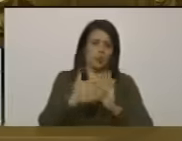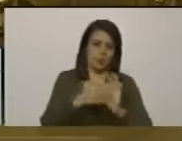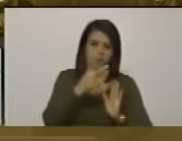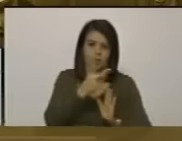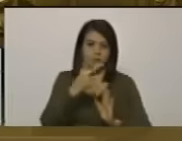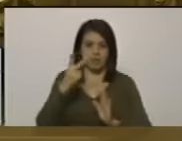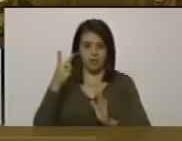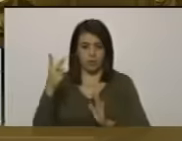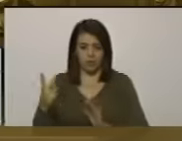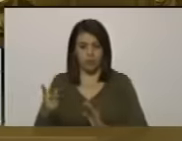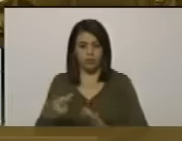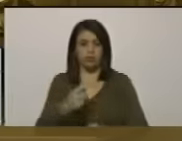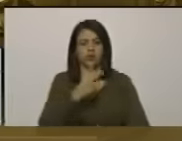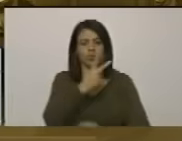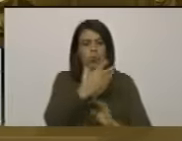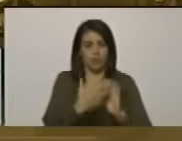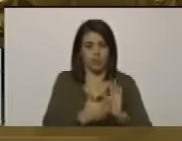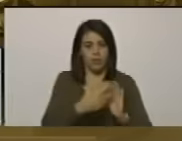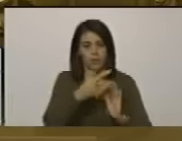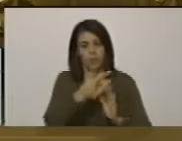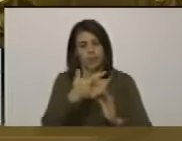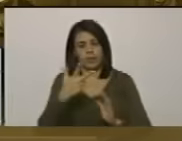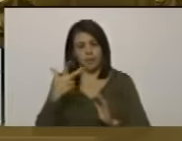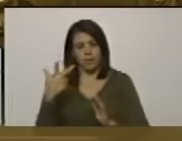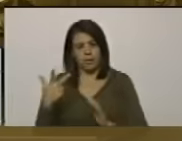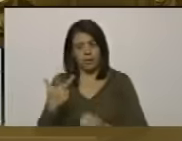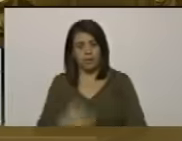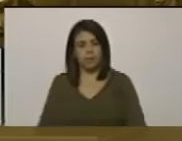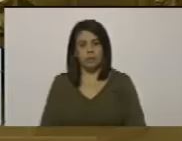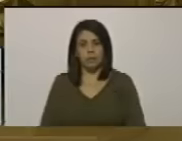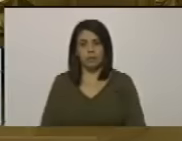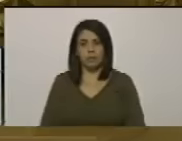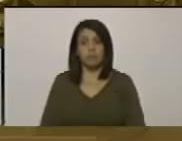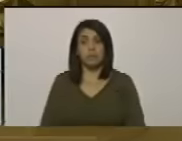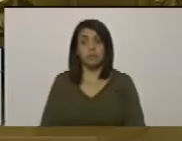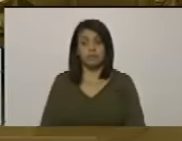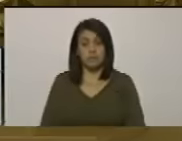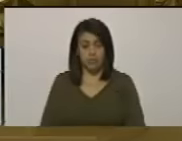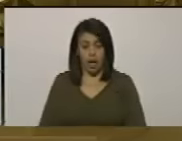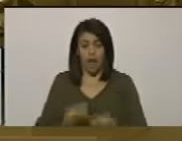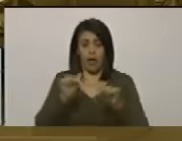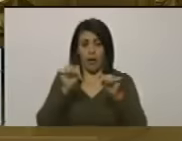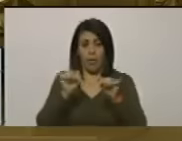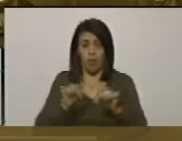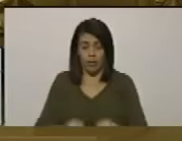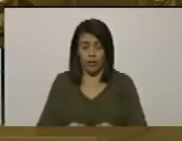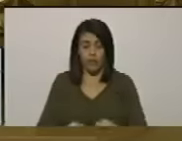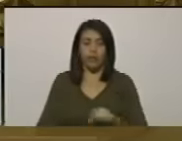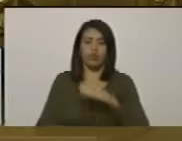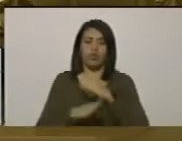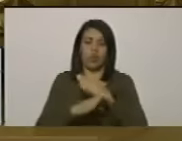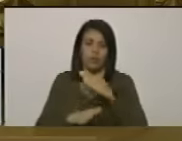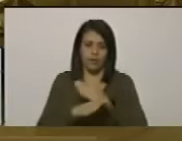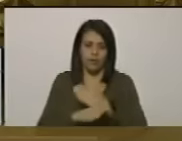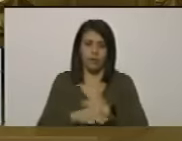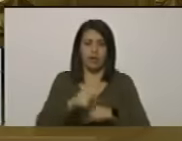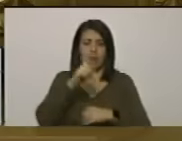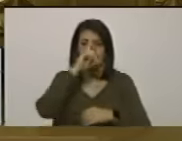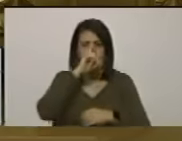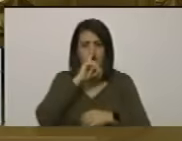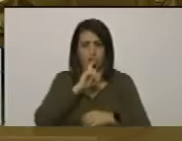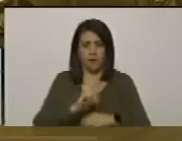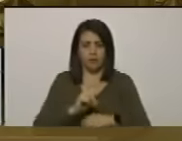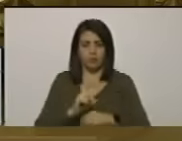2023 y estamos iniciando el año 2024